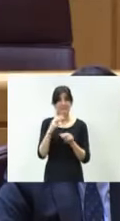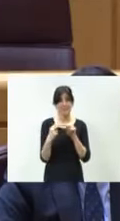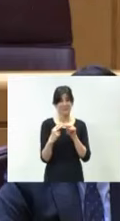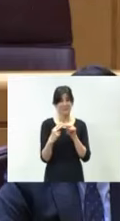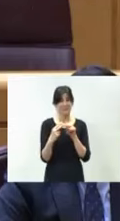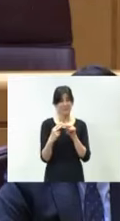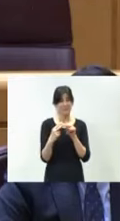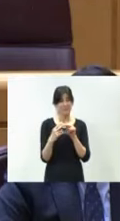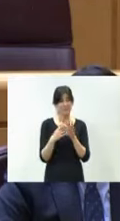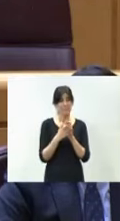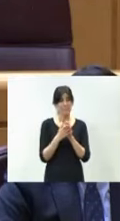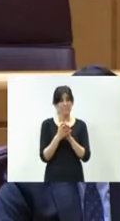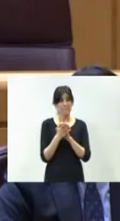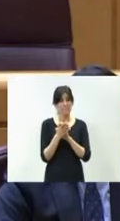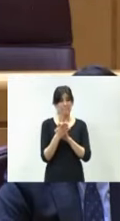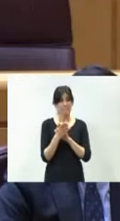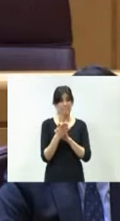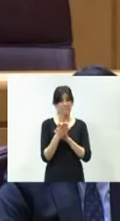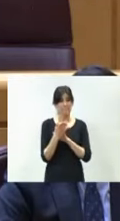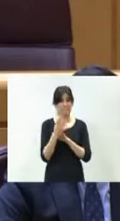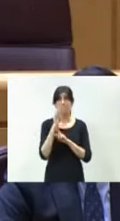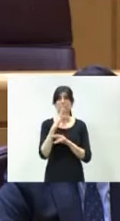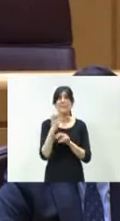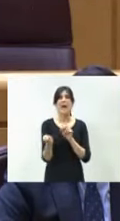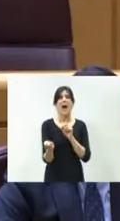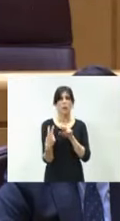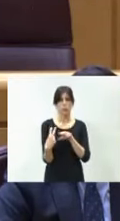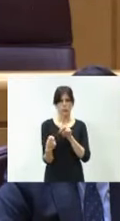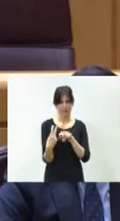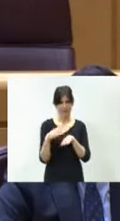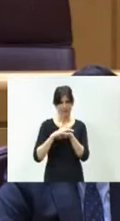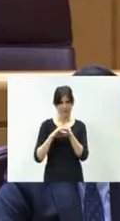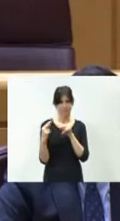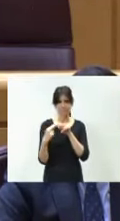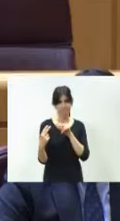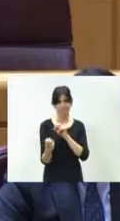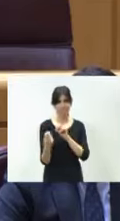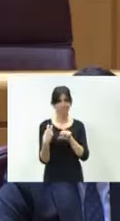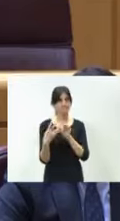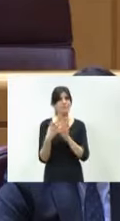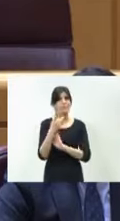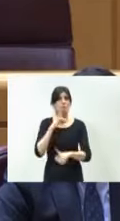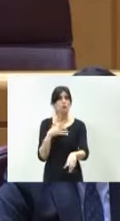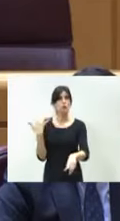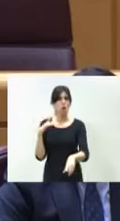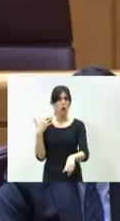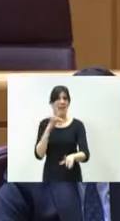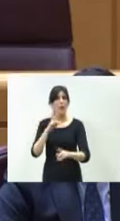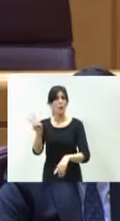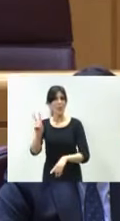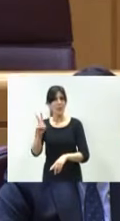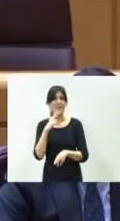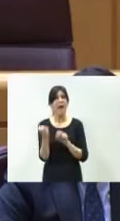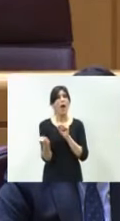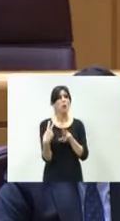usted conoce perfectamente, la autovía del Duero, que une Soria con Valladolid, es una autovía donde en la provincia de